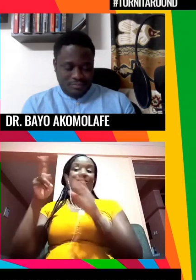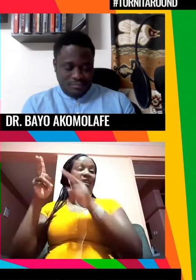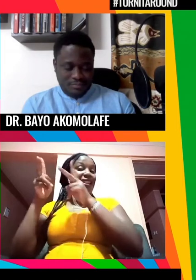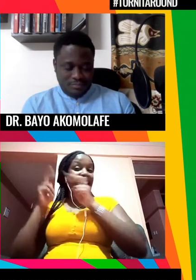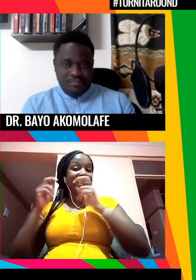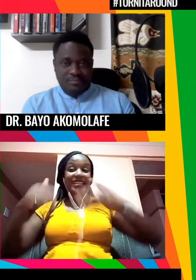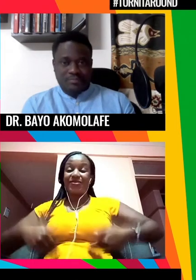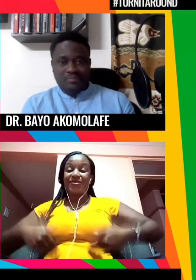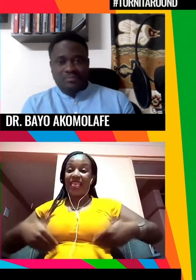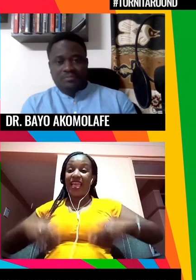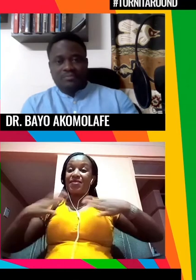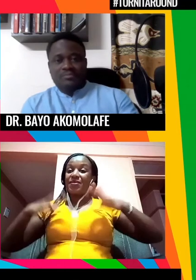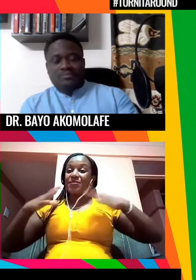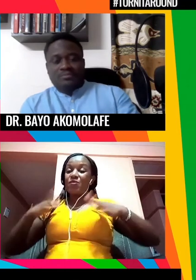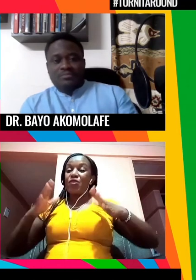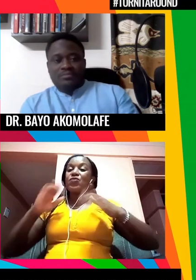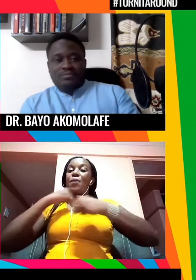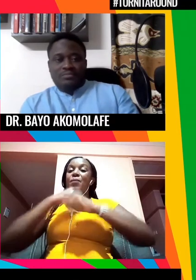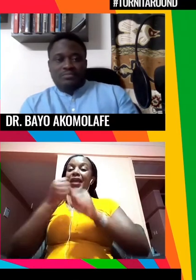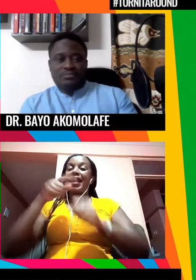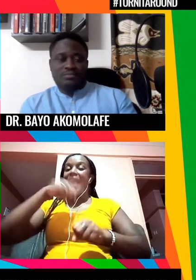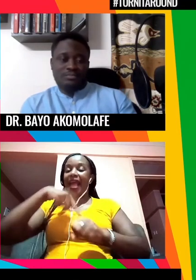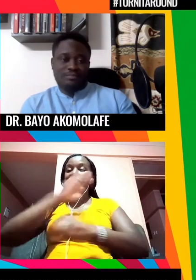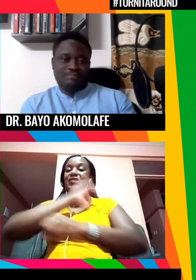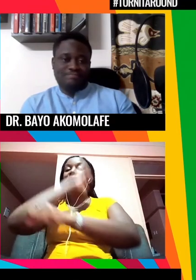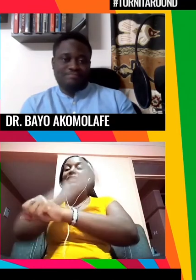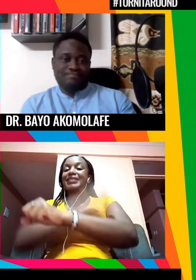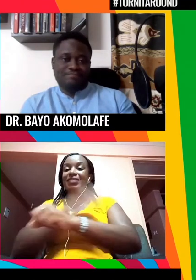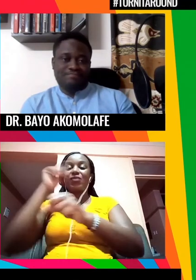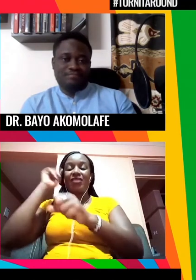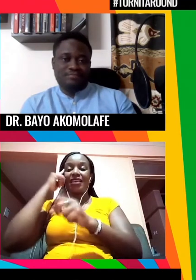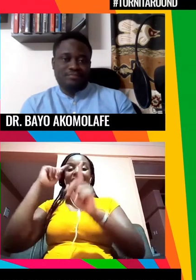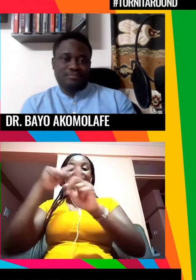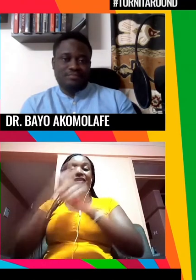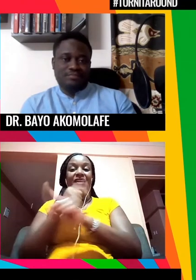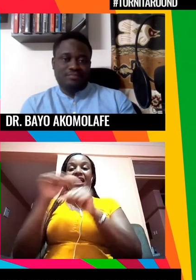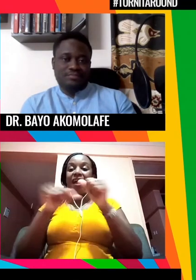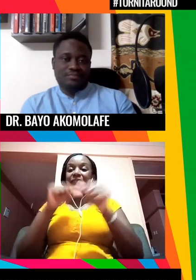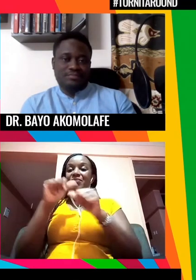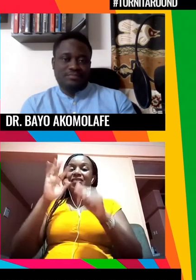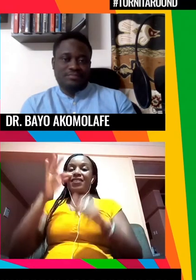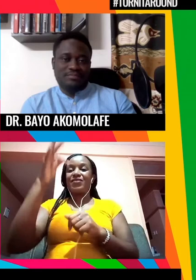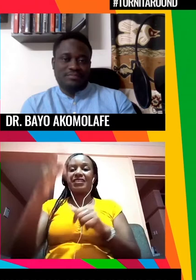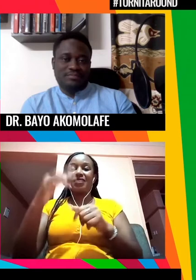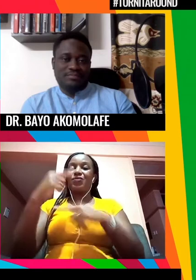dais energía para continuar para avanzar y pensar en el futuro de forma diferente adelante Natasha